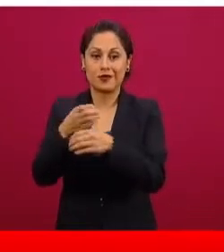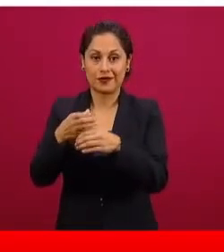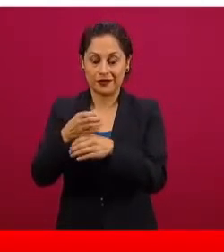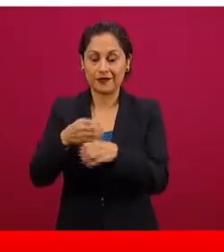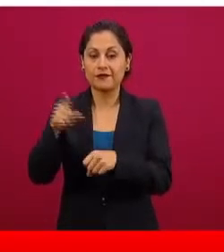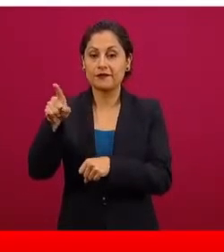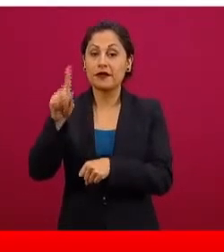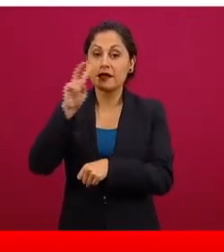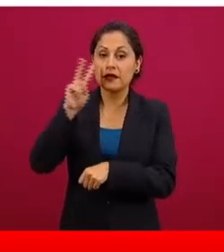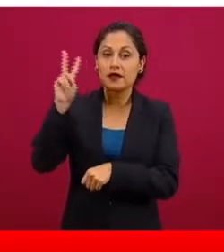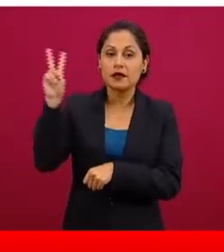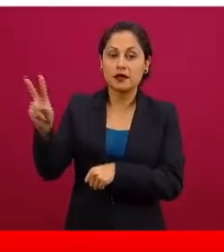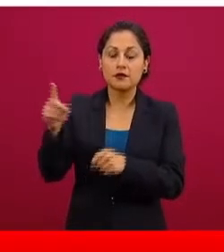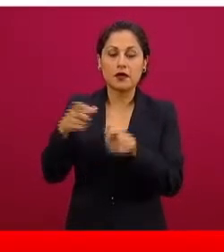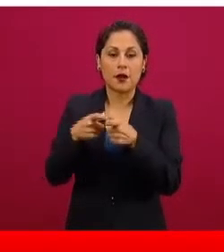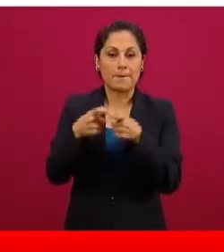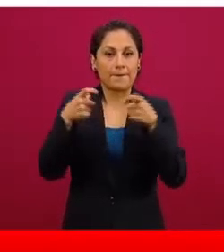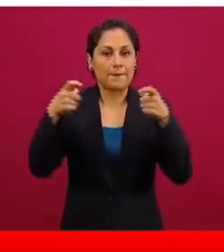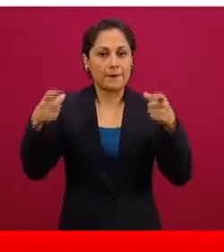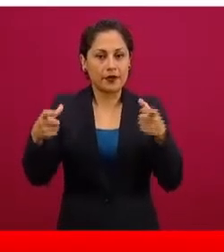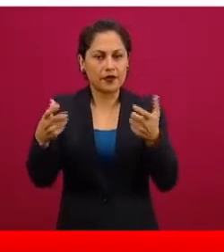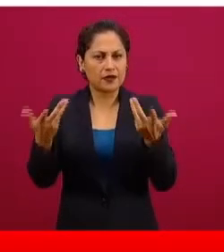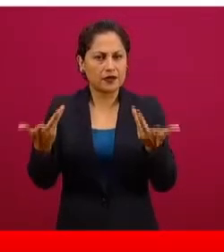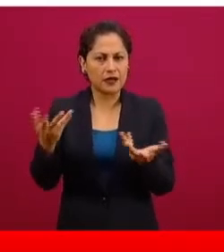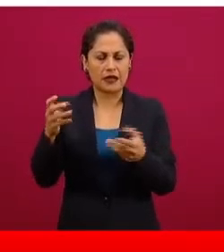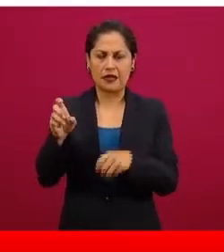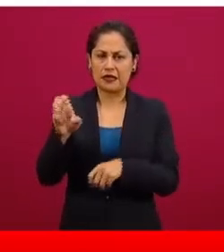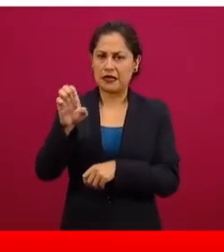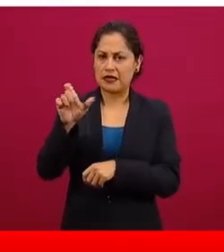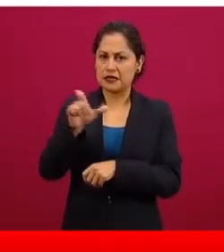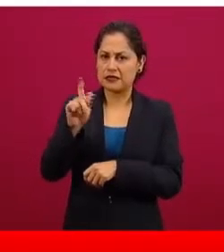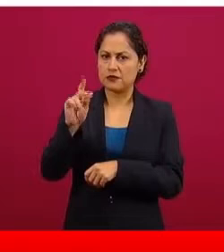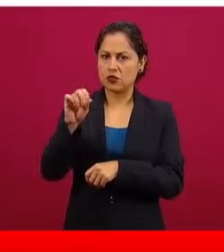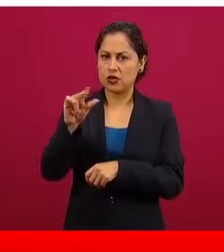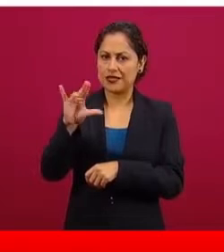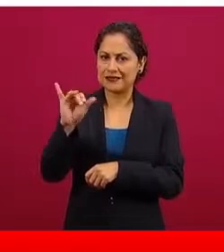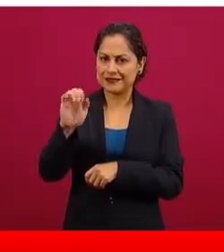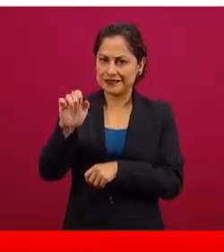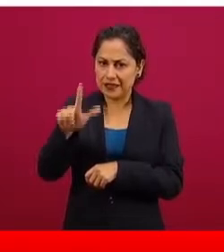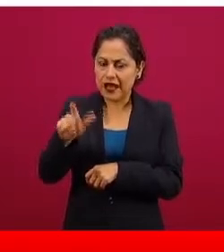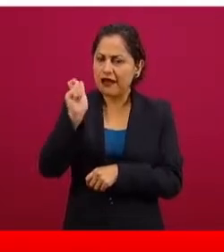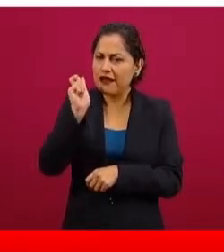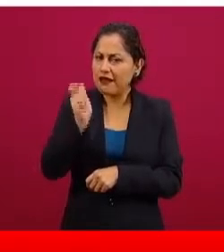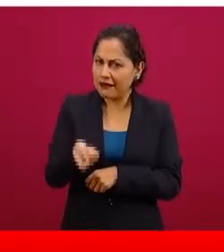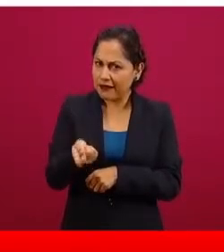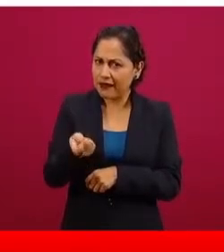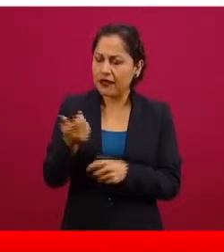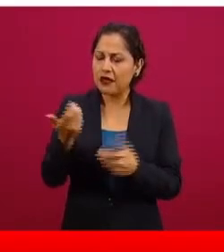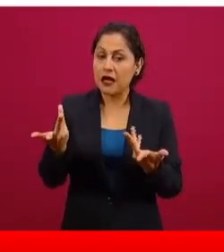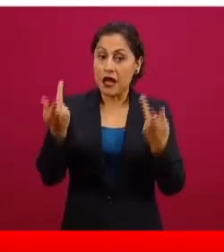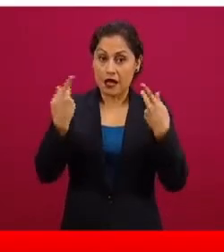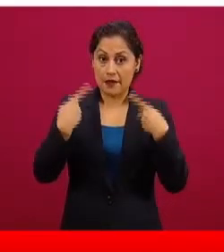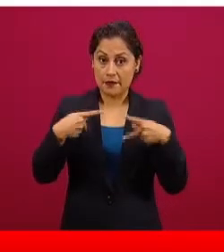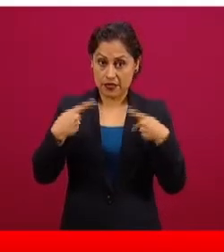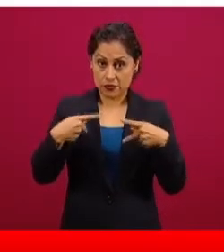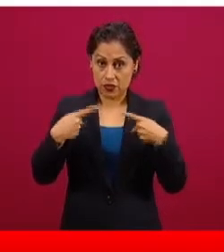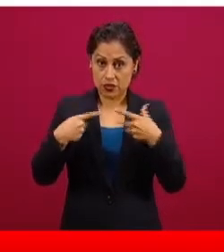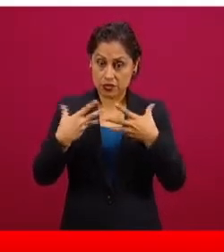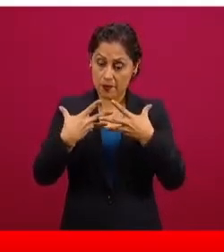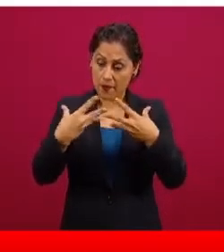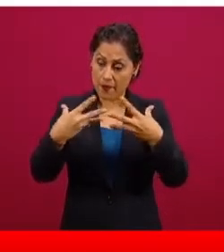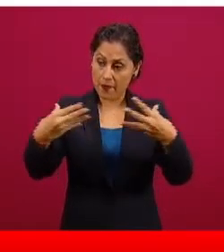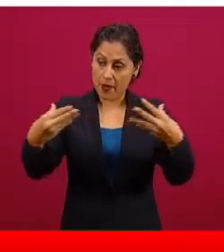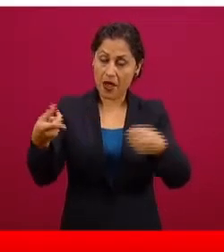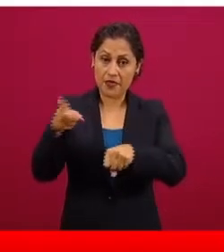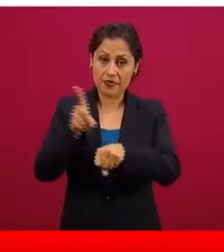exponencial. Exponencial lo que quiere decir es que los contagios no aumentan en la misma proporción cada